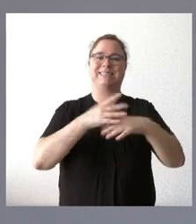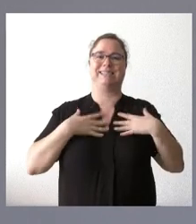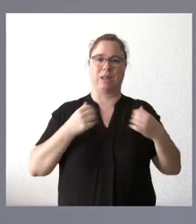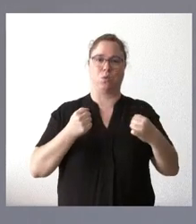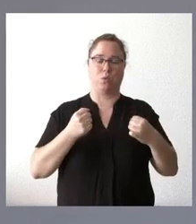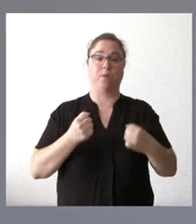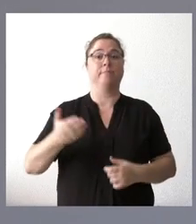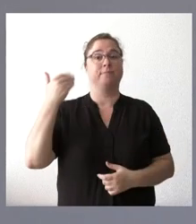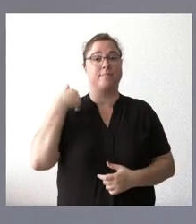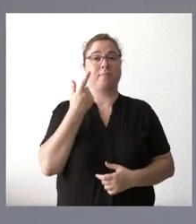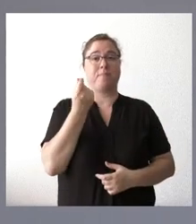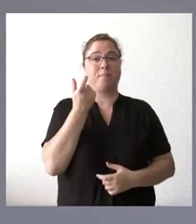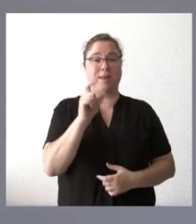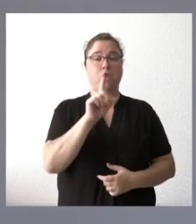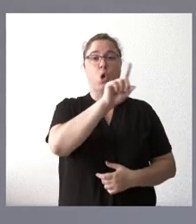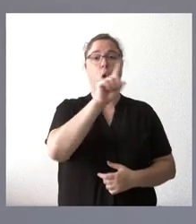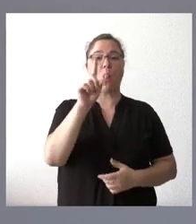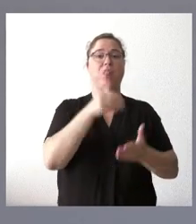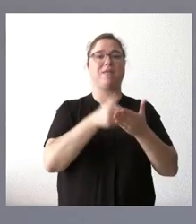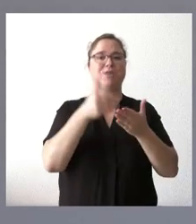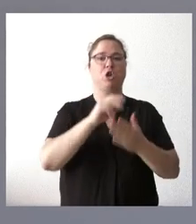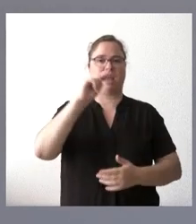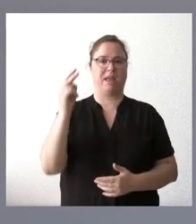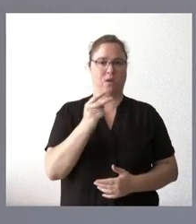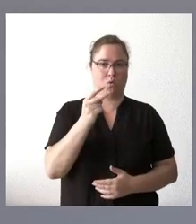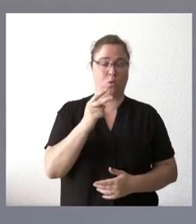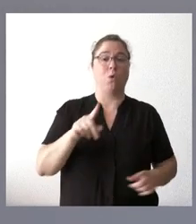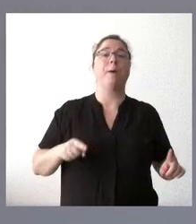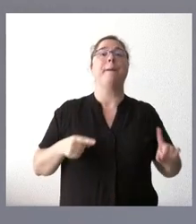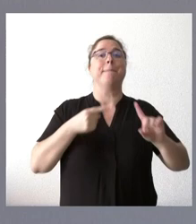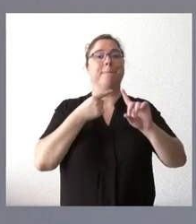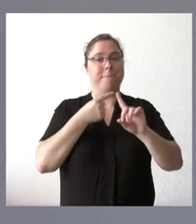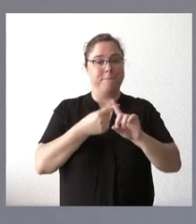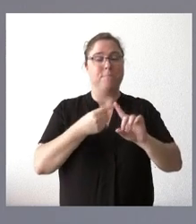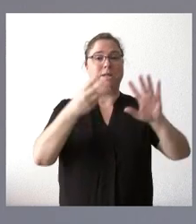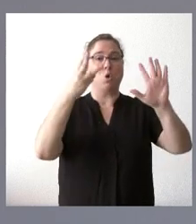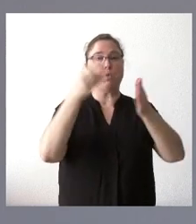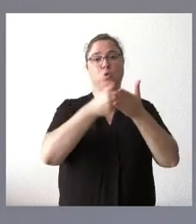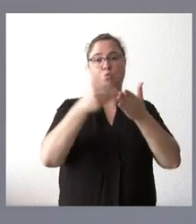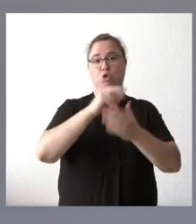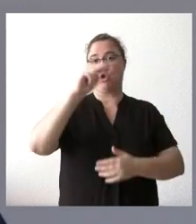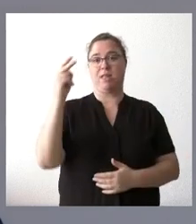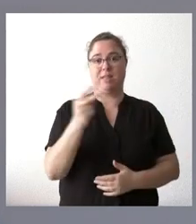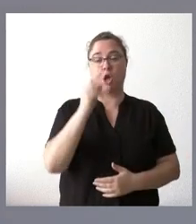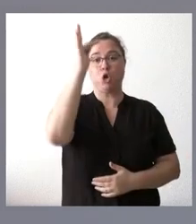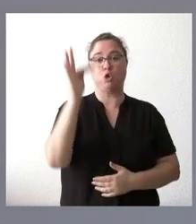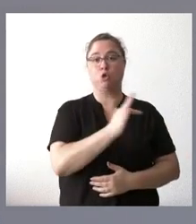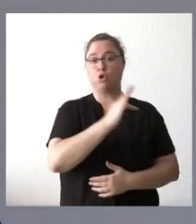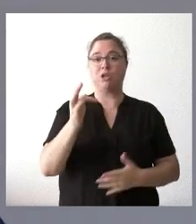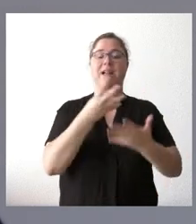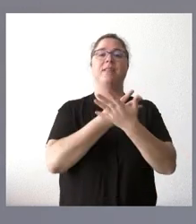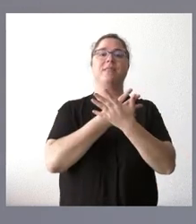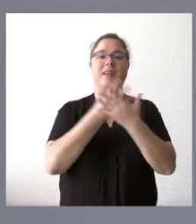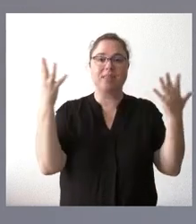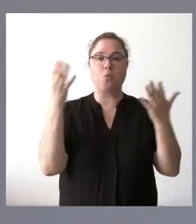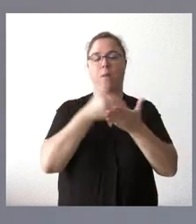aquel caso, por un importe de 11 millones de euros, a esto se suman estos 8 millones de euros, total 19 millones de